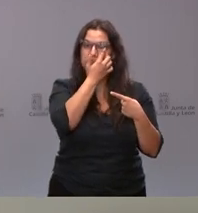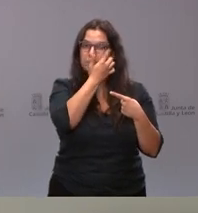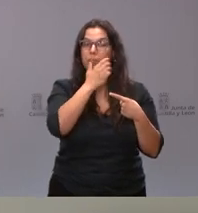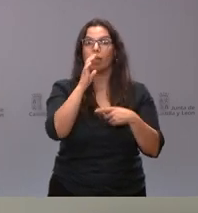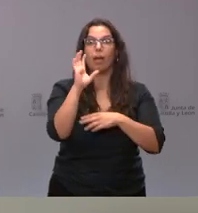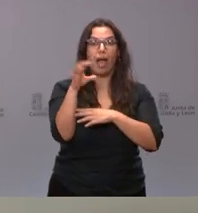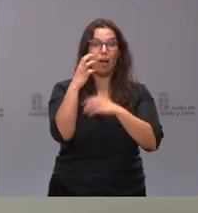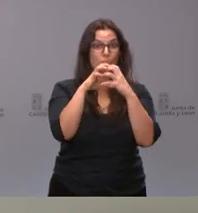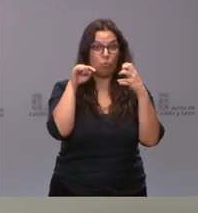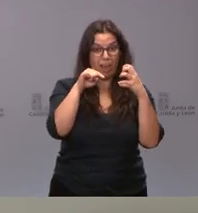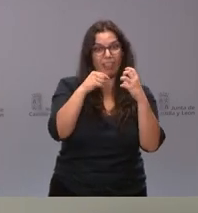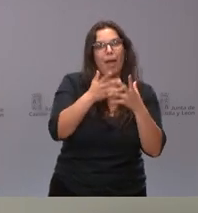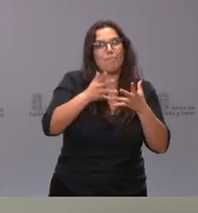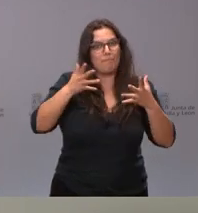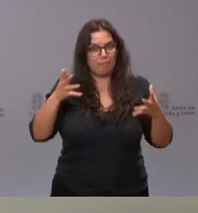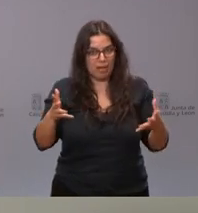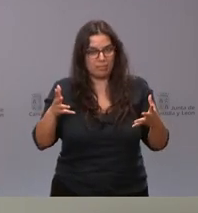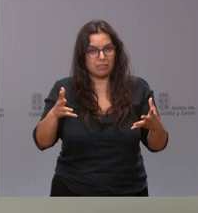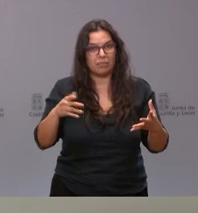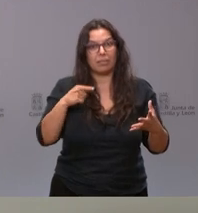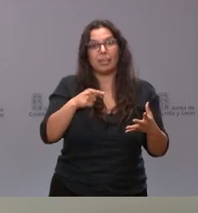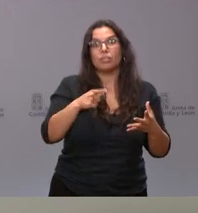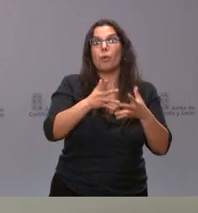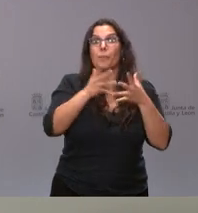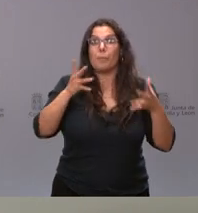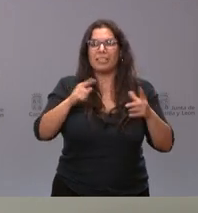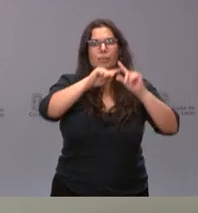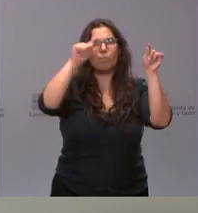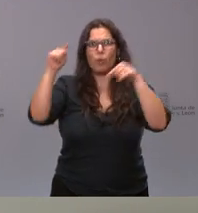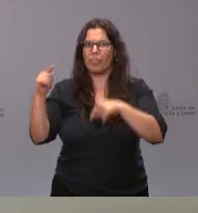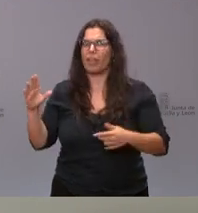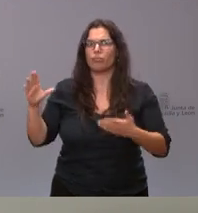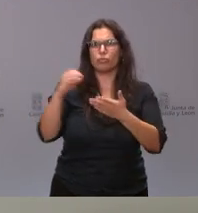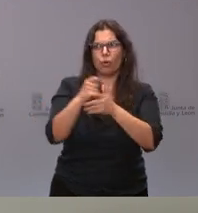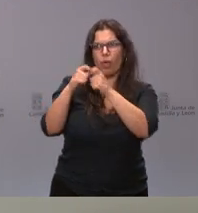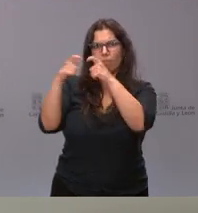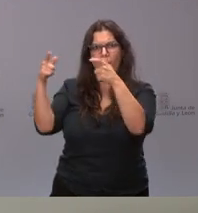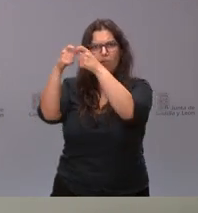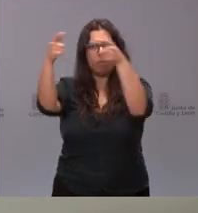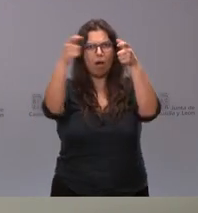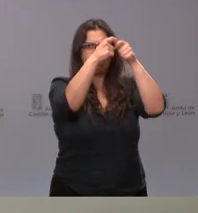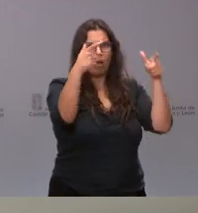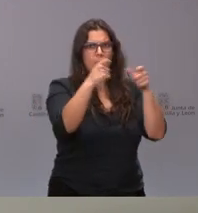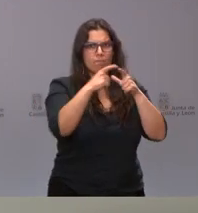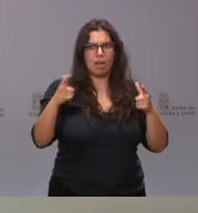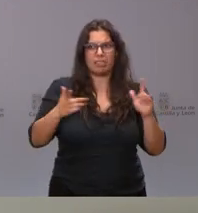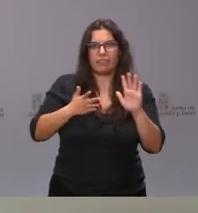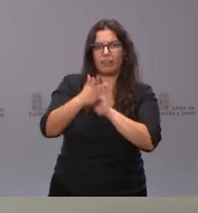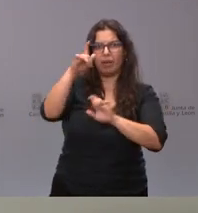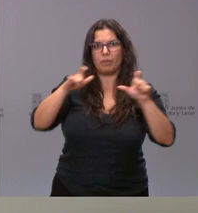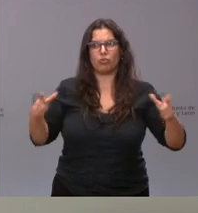ambulancias, que además se produce este aumento en todas y cada una de las provincias de Castilla y León y, por tanto, todas las provincias de Castilla y León son beneficiarias